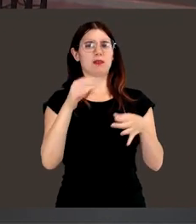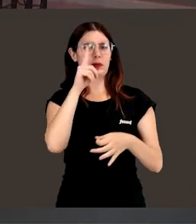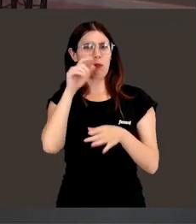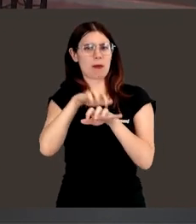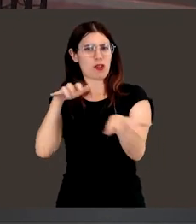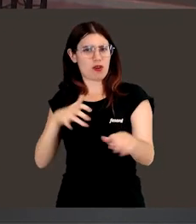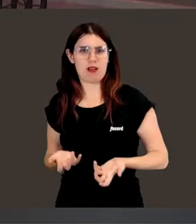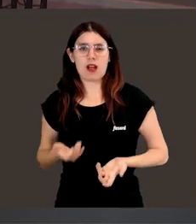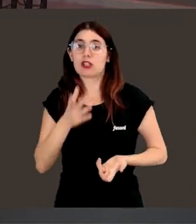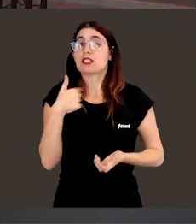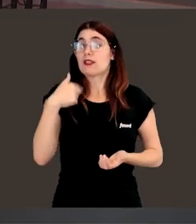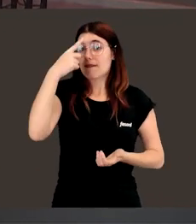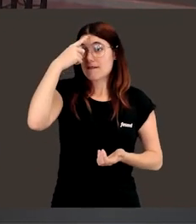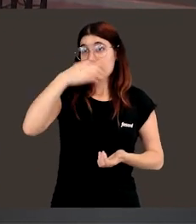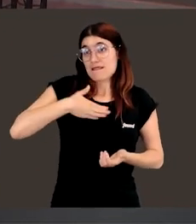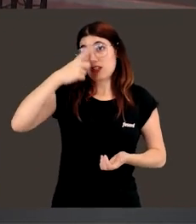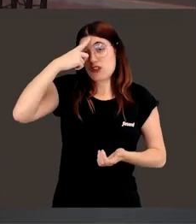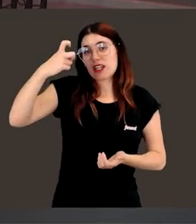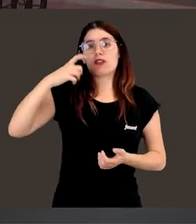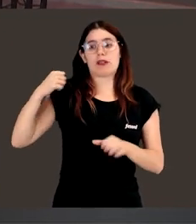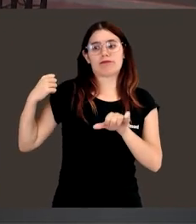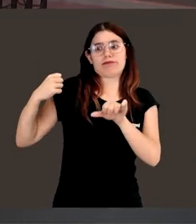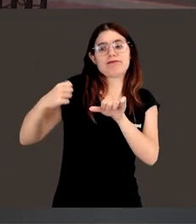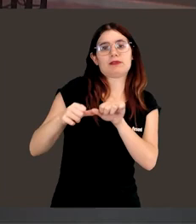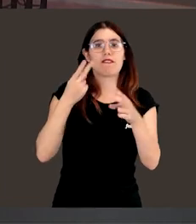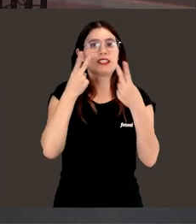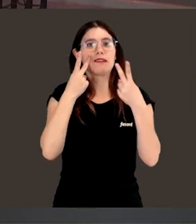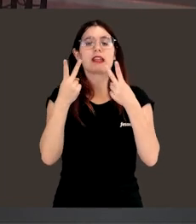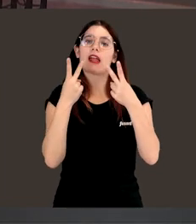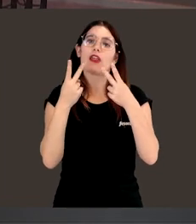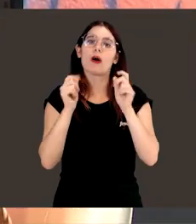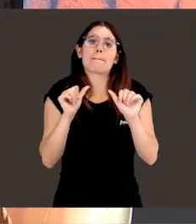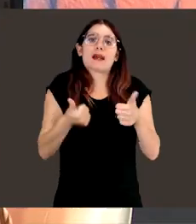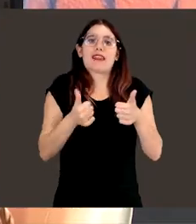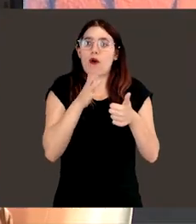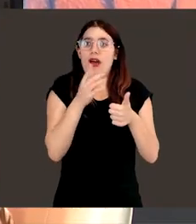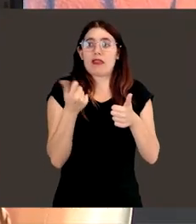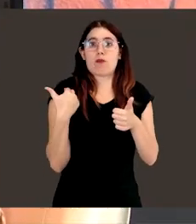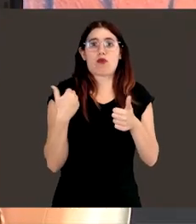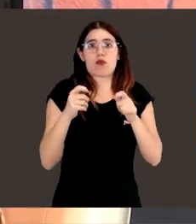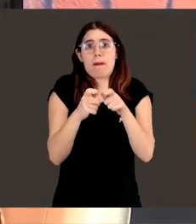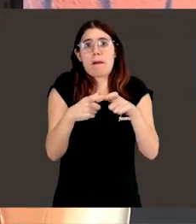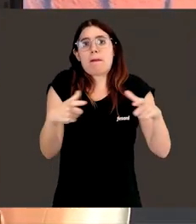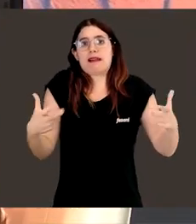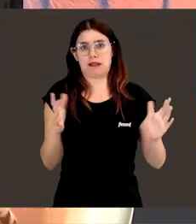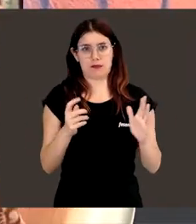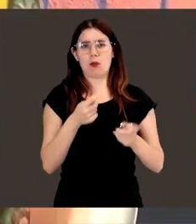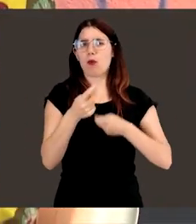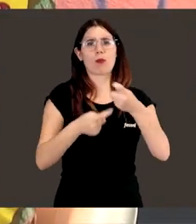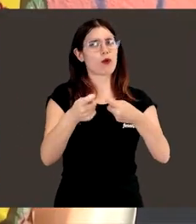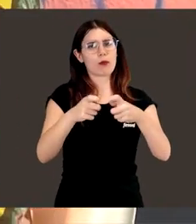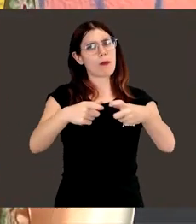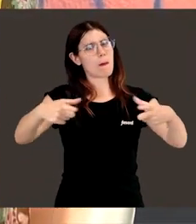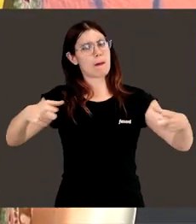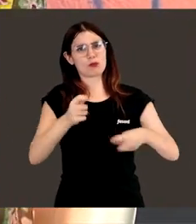Y yo creo que a lo largo de mi carrera, pues esta visibilización la hemos empezado a construir entre todos, pero muy poco a poco, ¿no?